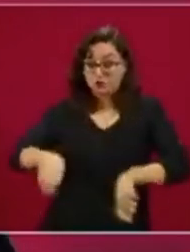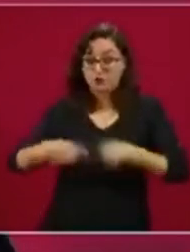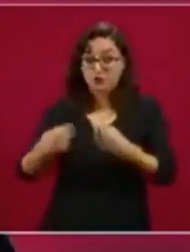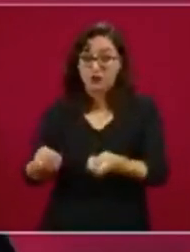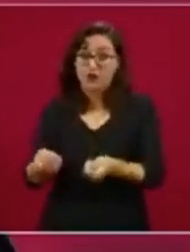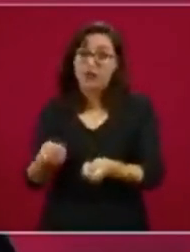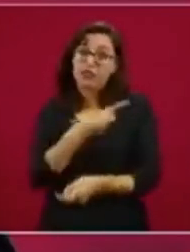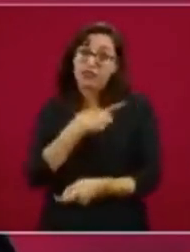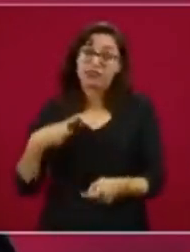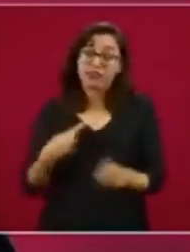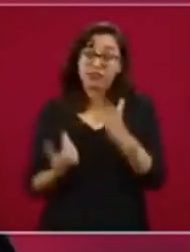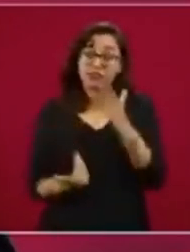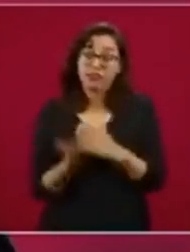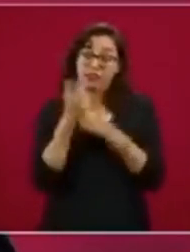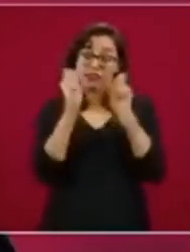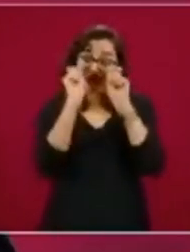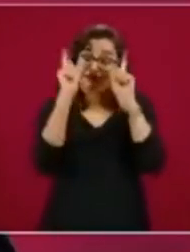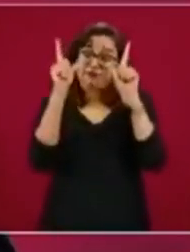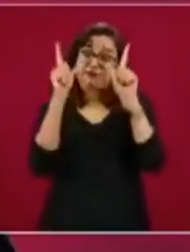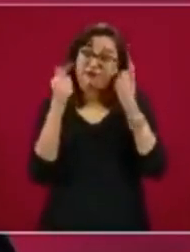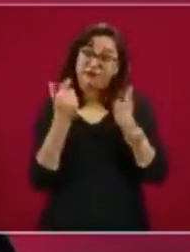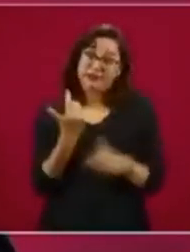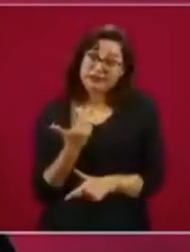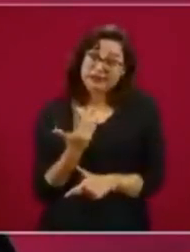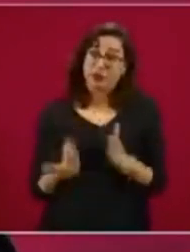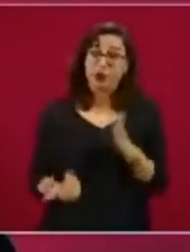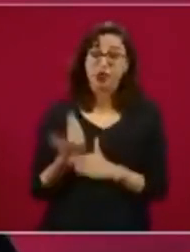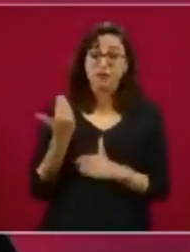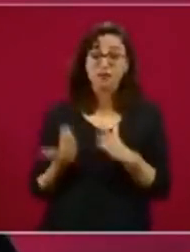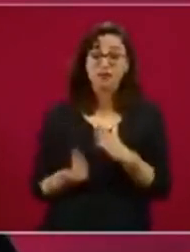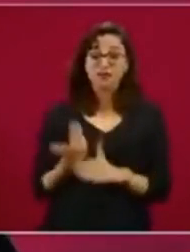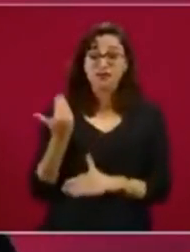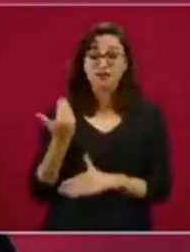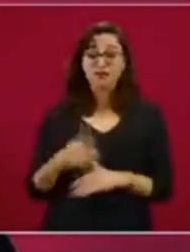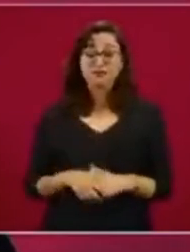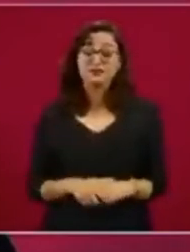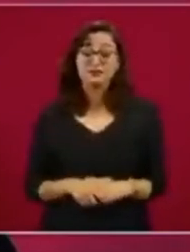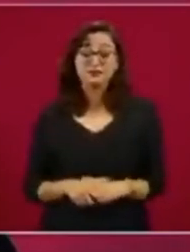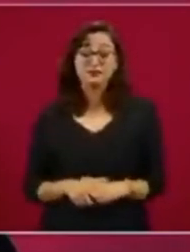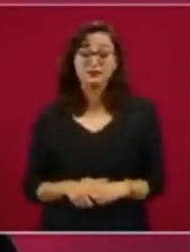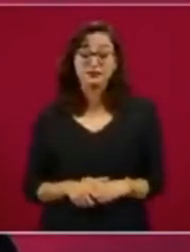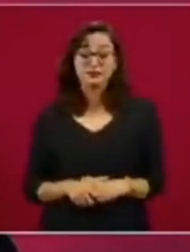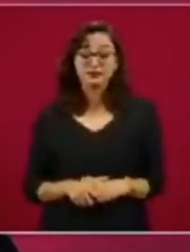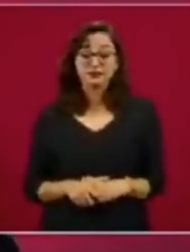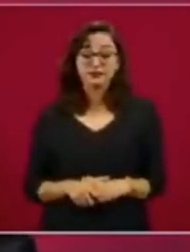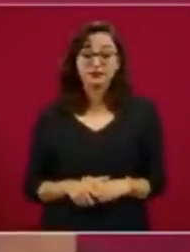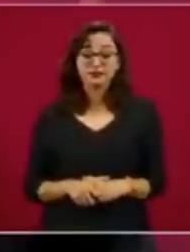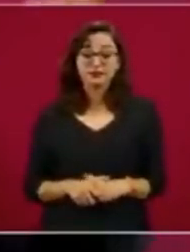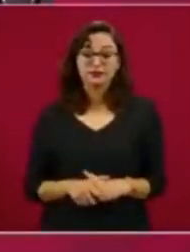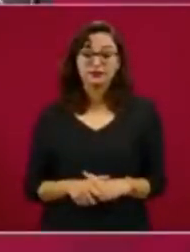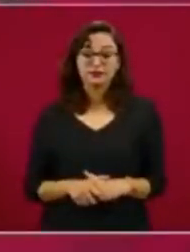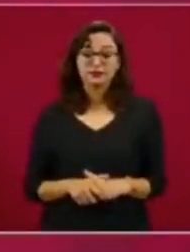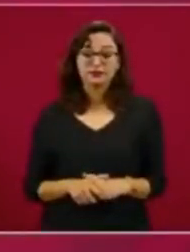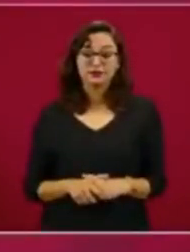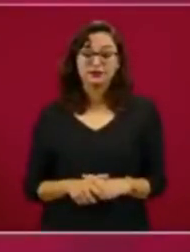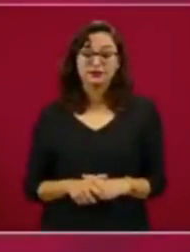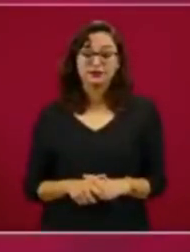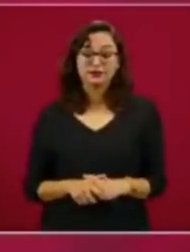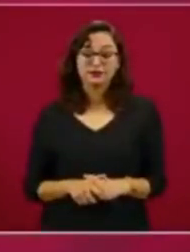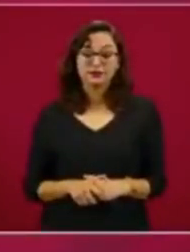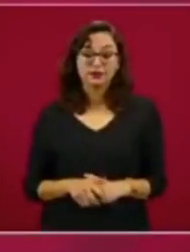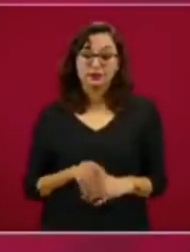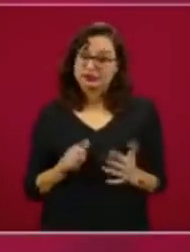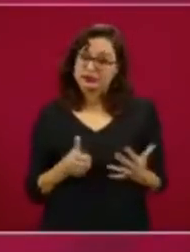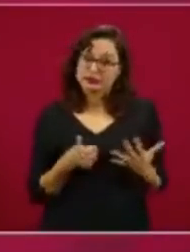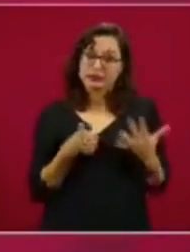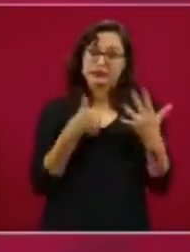mínimo a las cinco de la mañana, para estar a